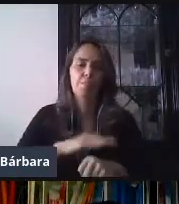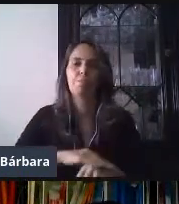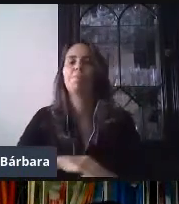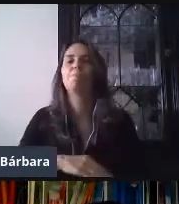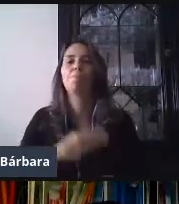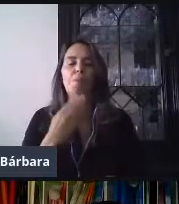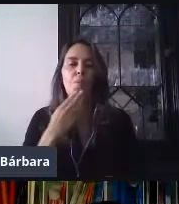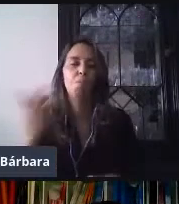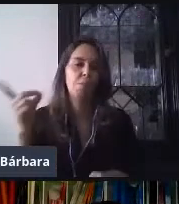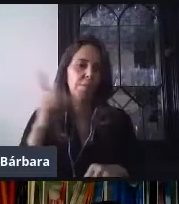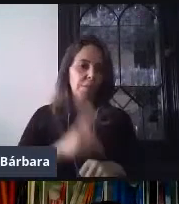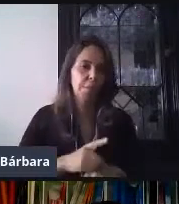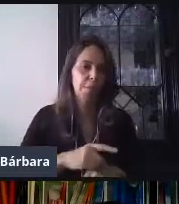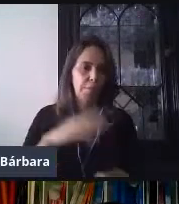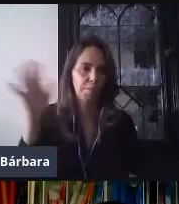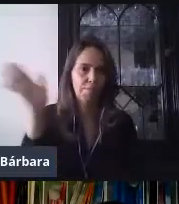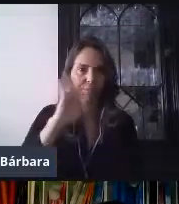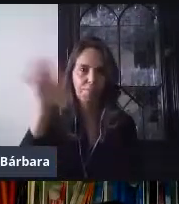maestros.